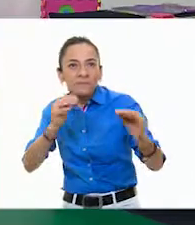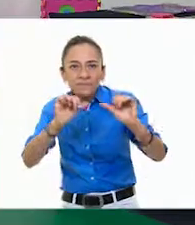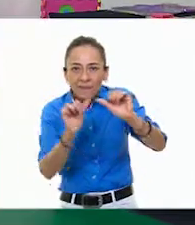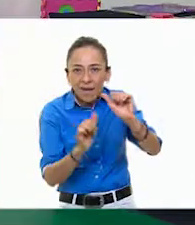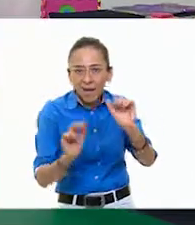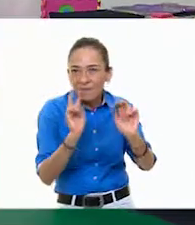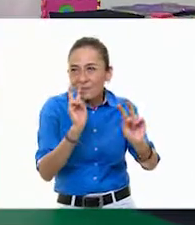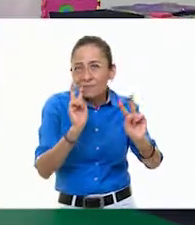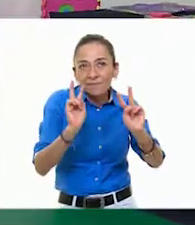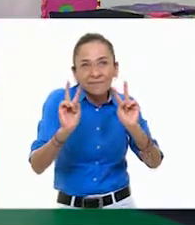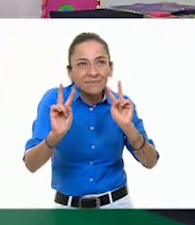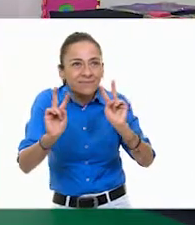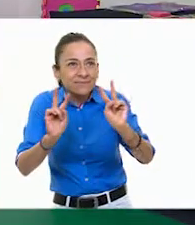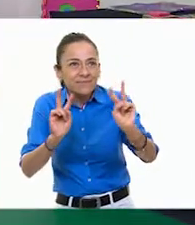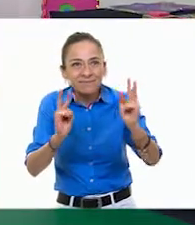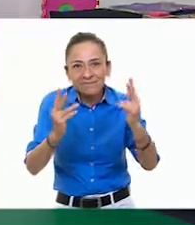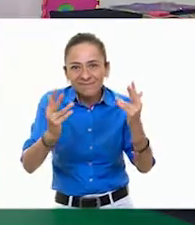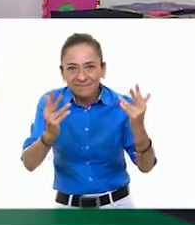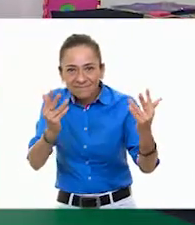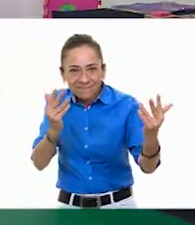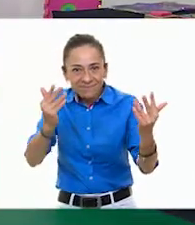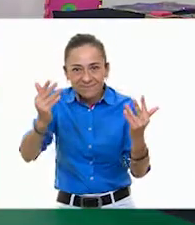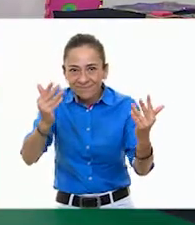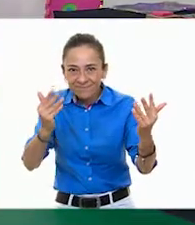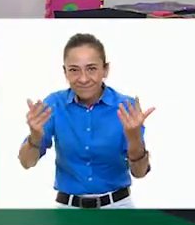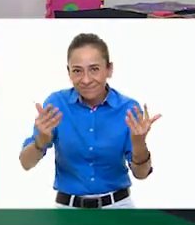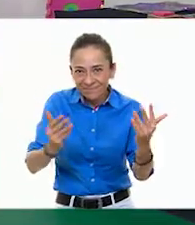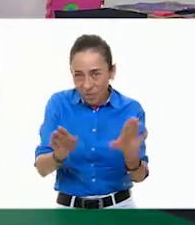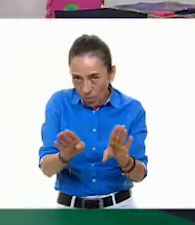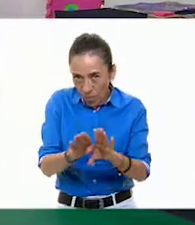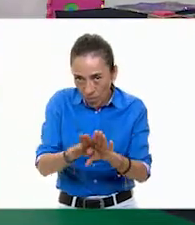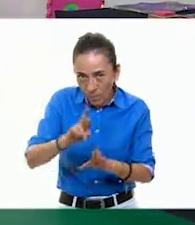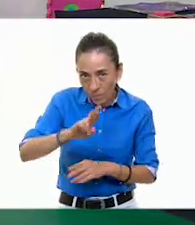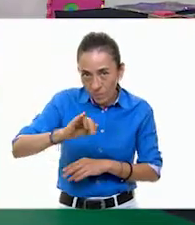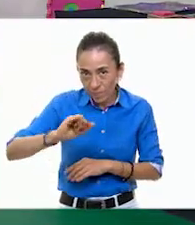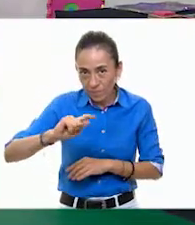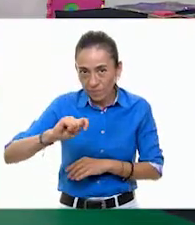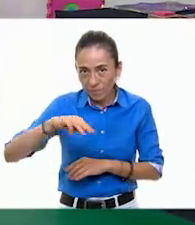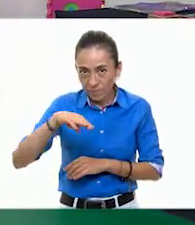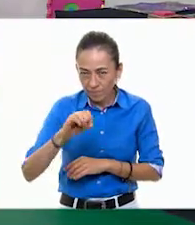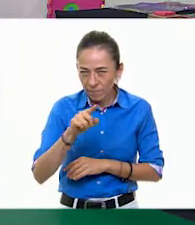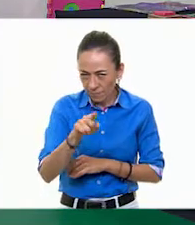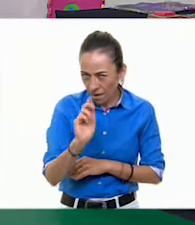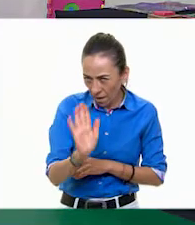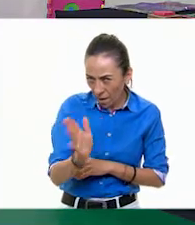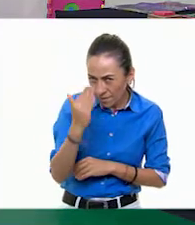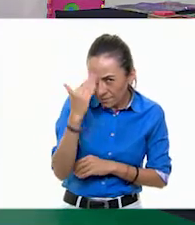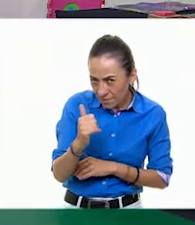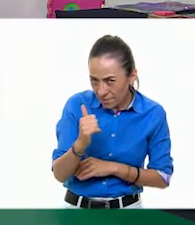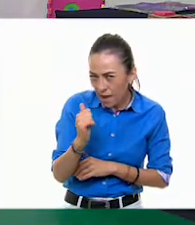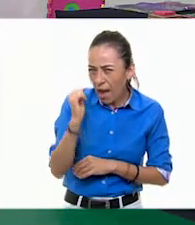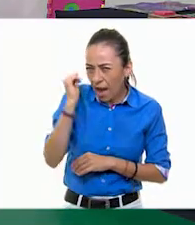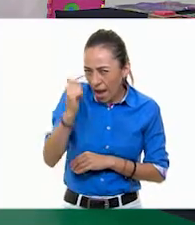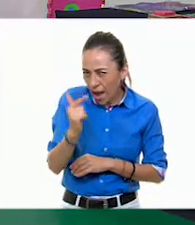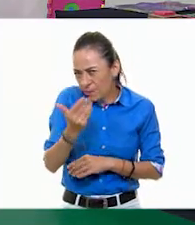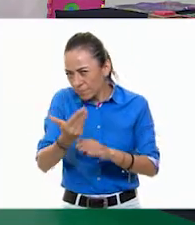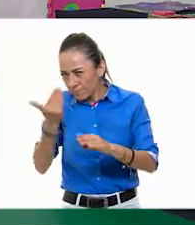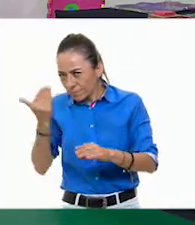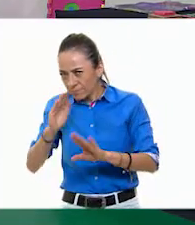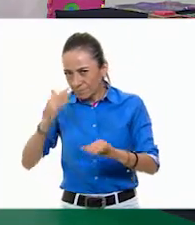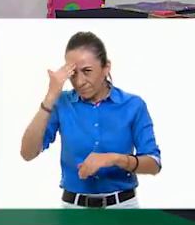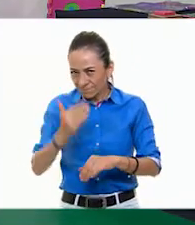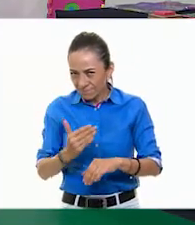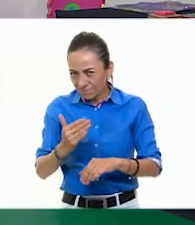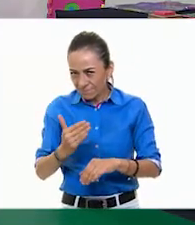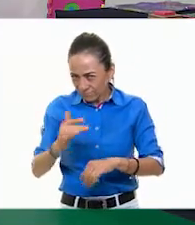Seguramente ya escucharon algo de esto o ya lo vieron. Y si no, bueno, tengan paciencia porque de la